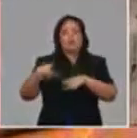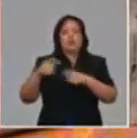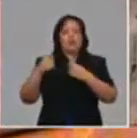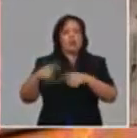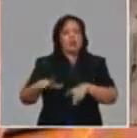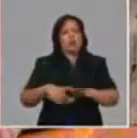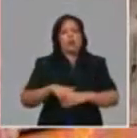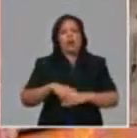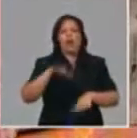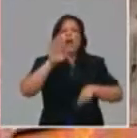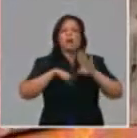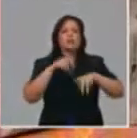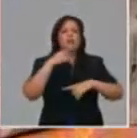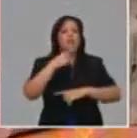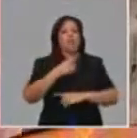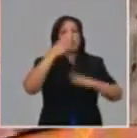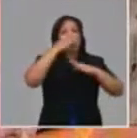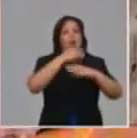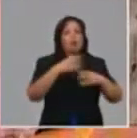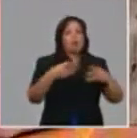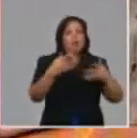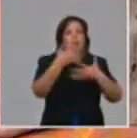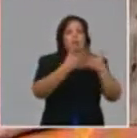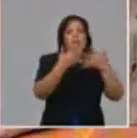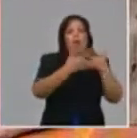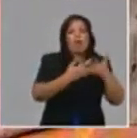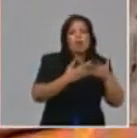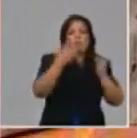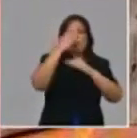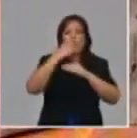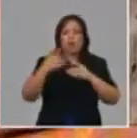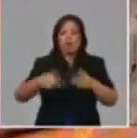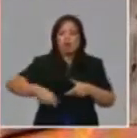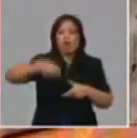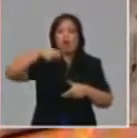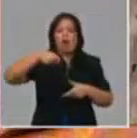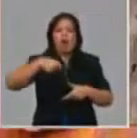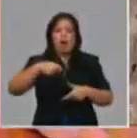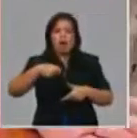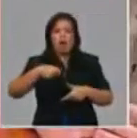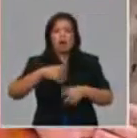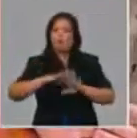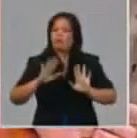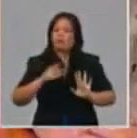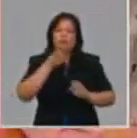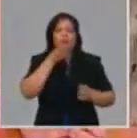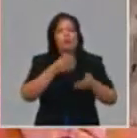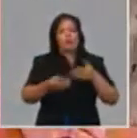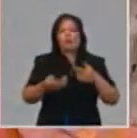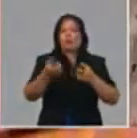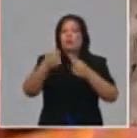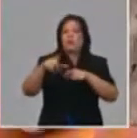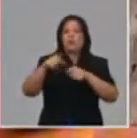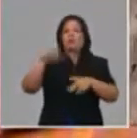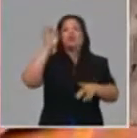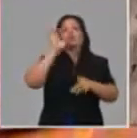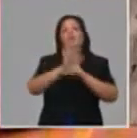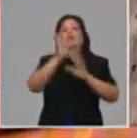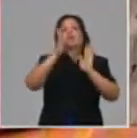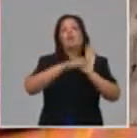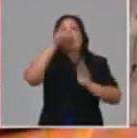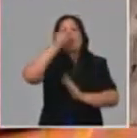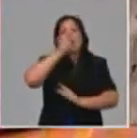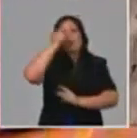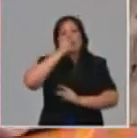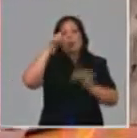tuviéramos disponibles los envases, para completar la distribución de detergente que empezó en el mes de abril. O sea, todavía hay